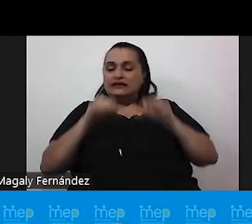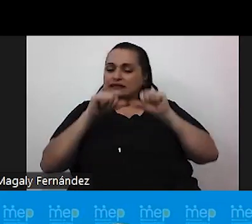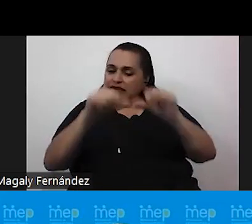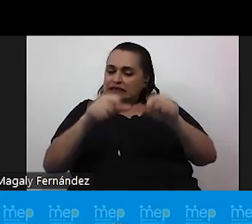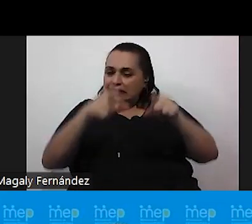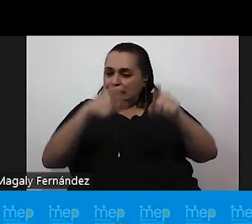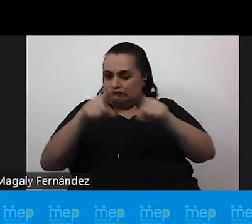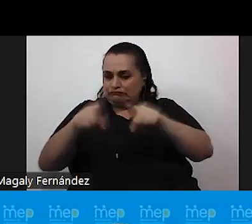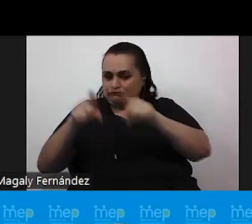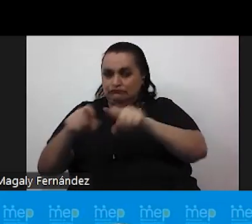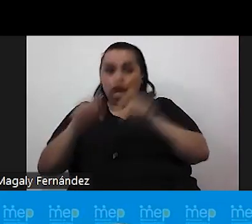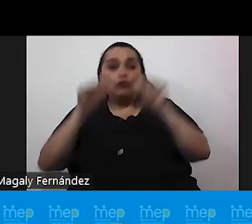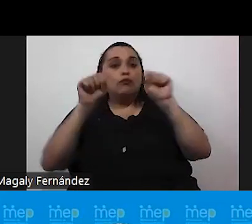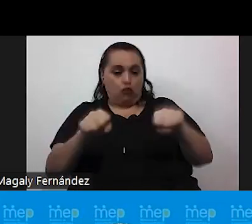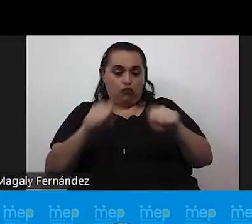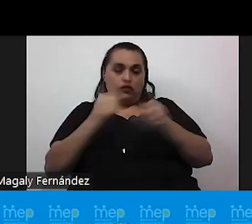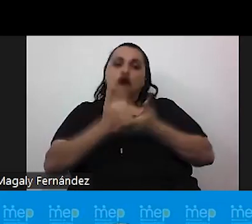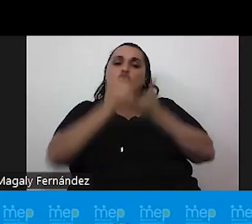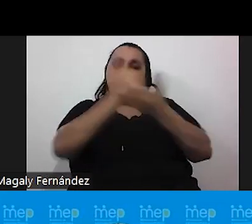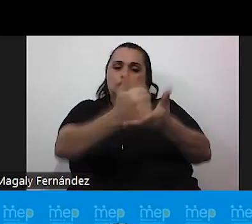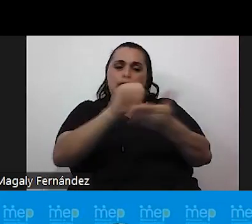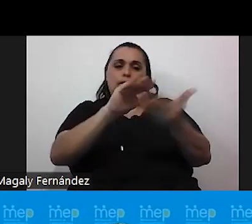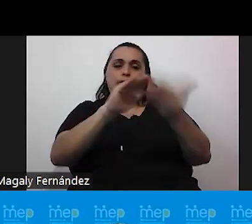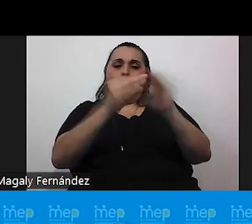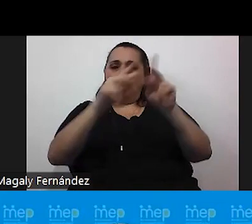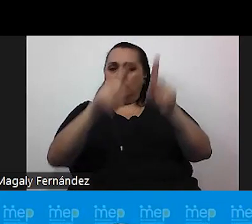para poder colaborar con esta población